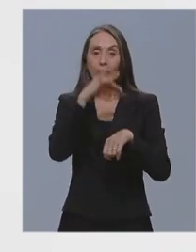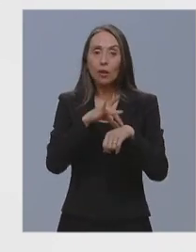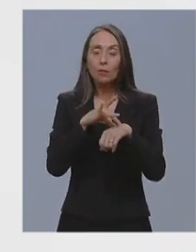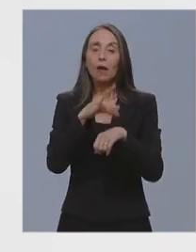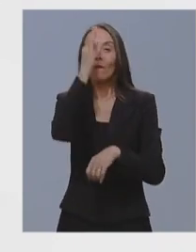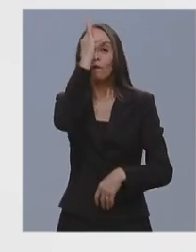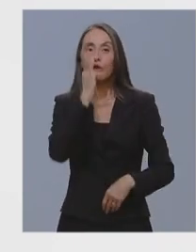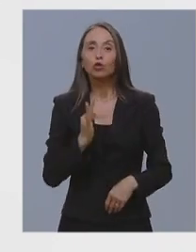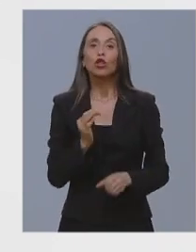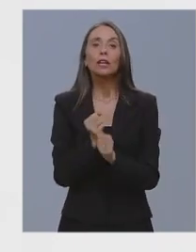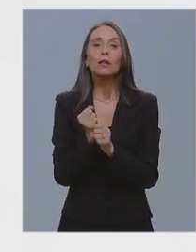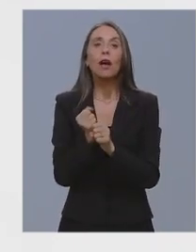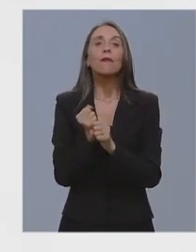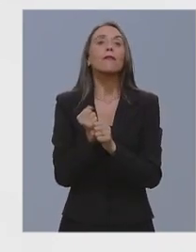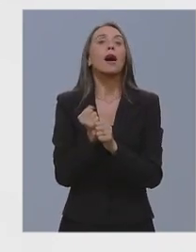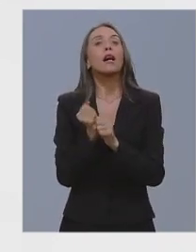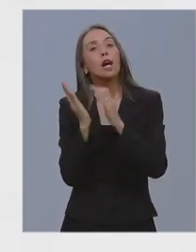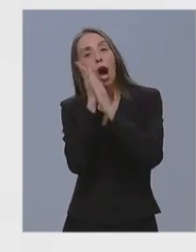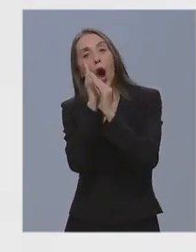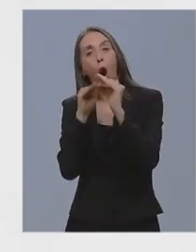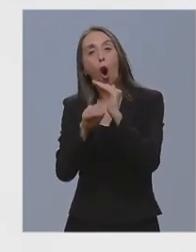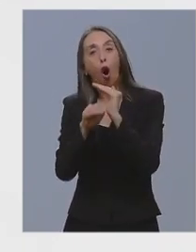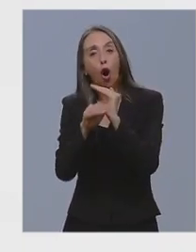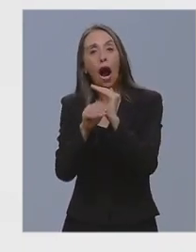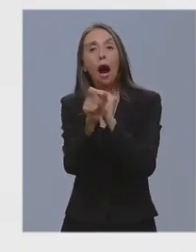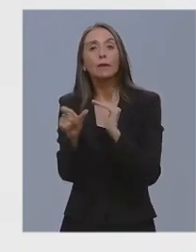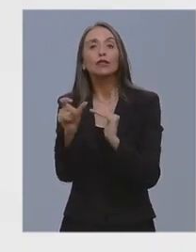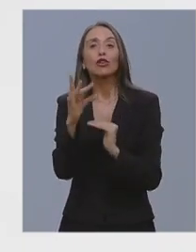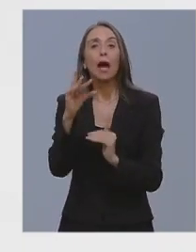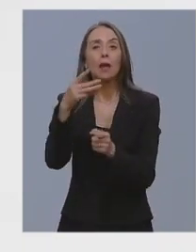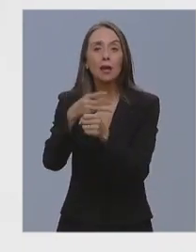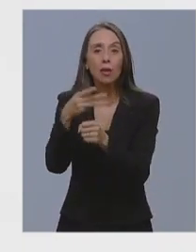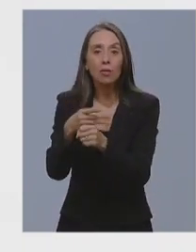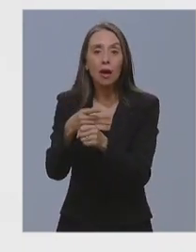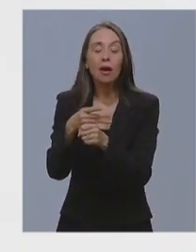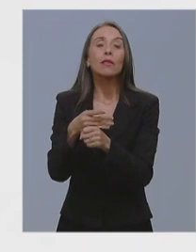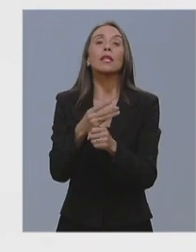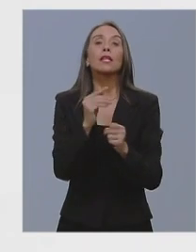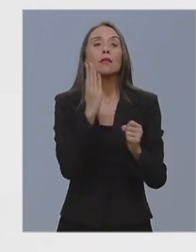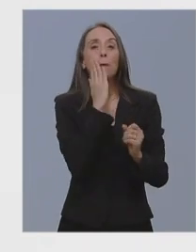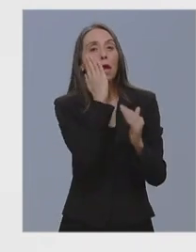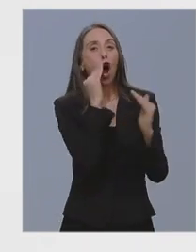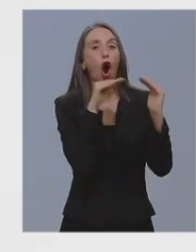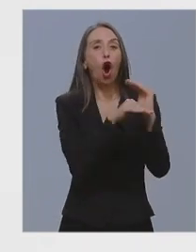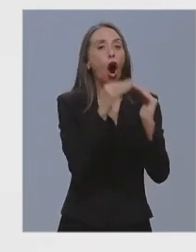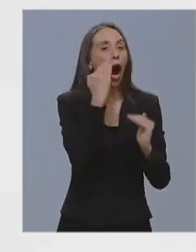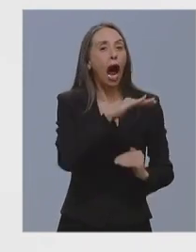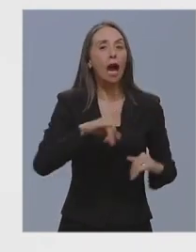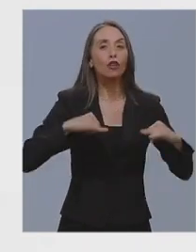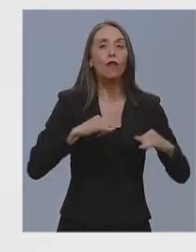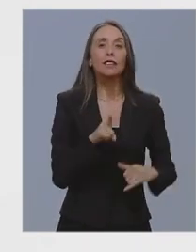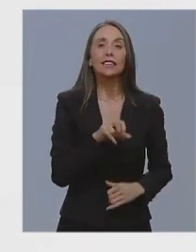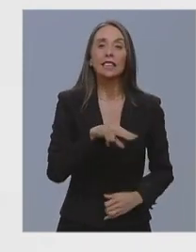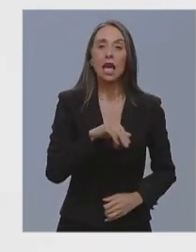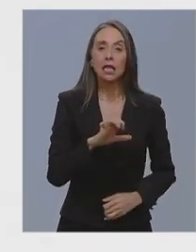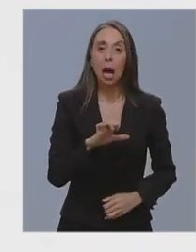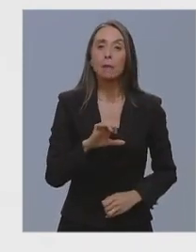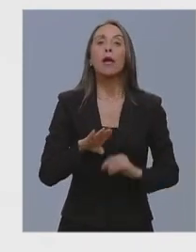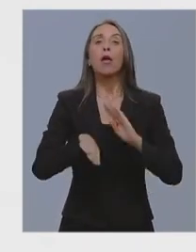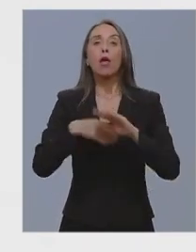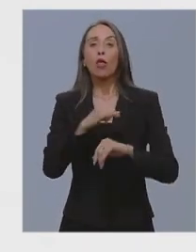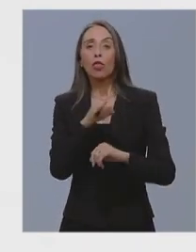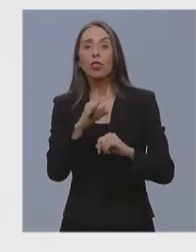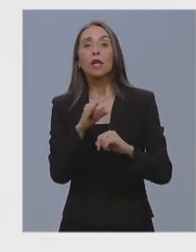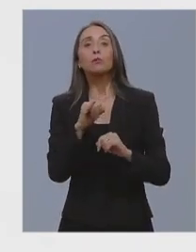residentes de instituciones como los establecimientos de larga estadía de adultos mayores y del Sename. La priorización continúa con aquellas